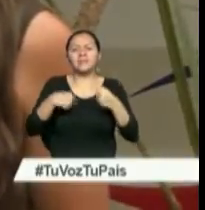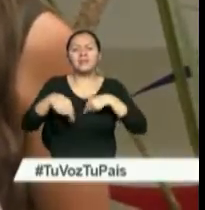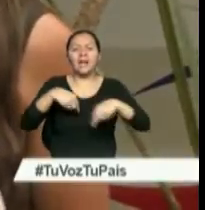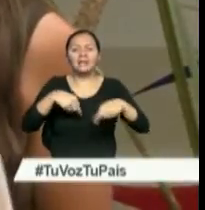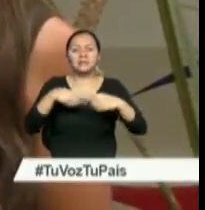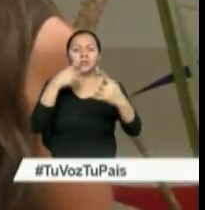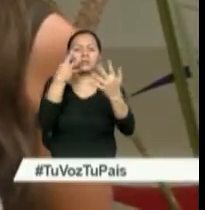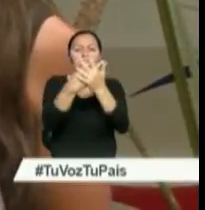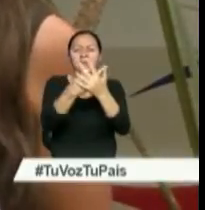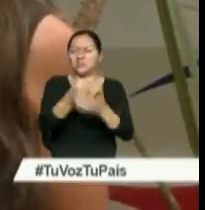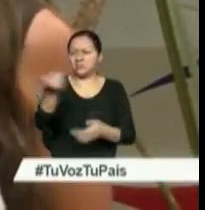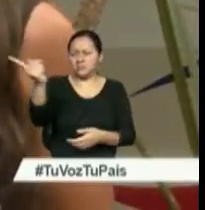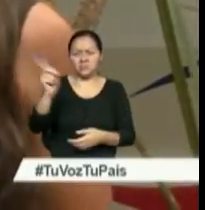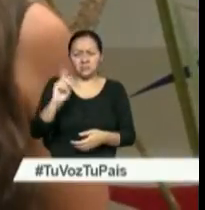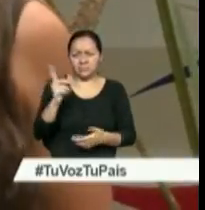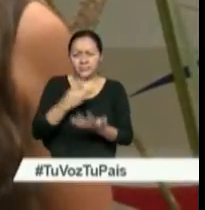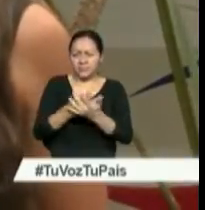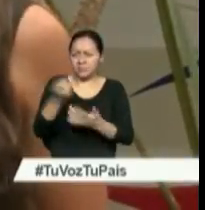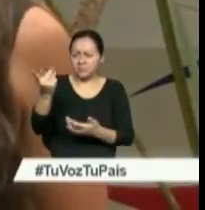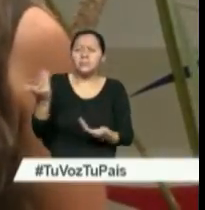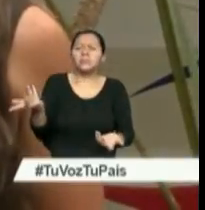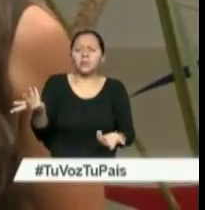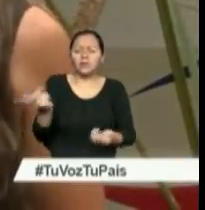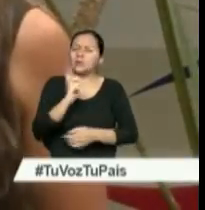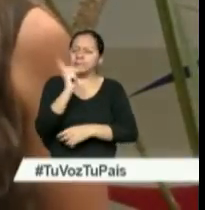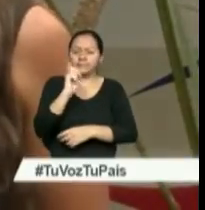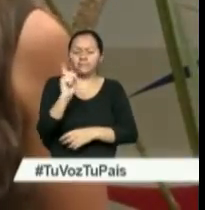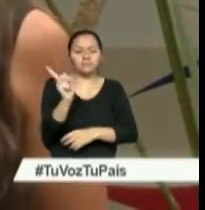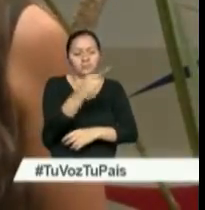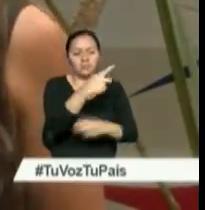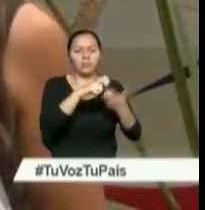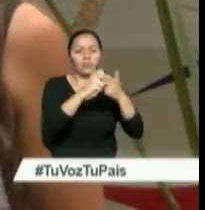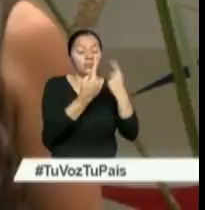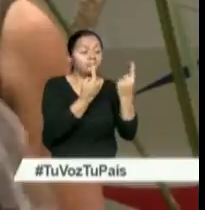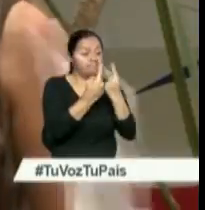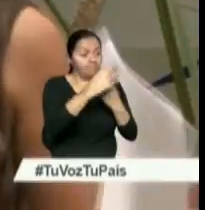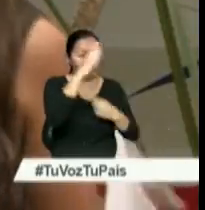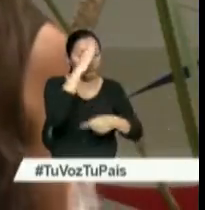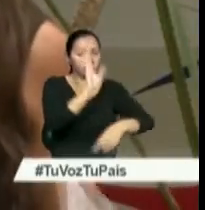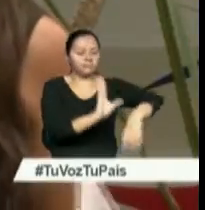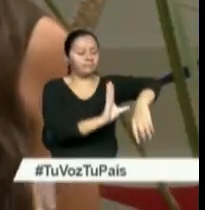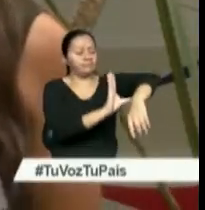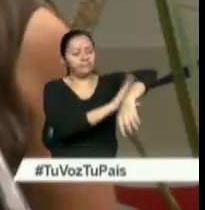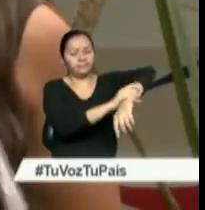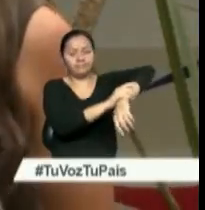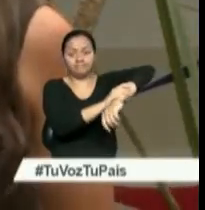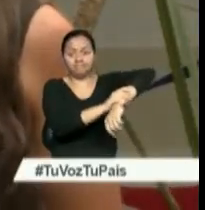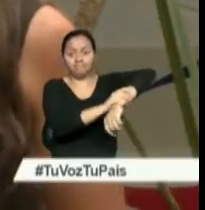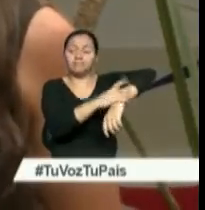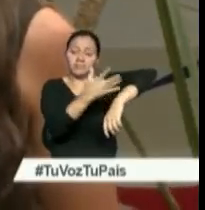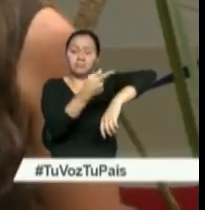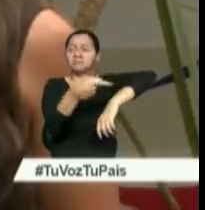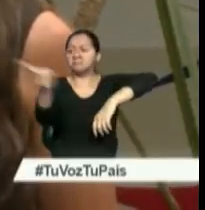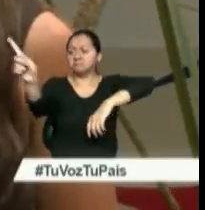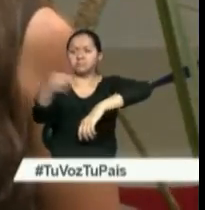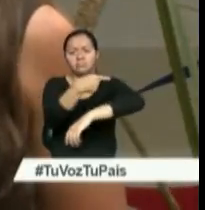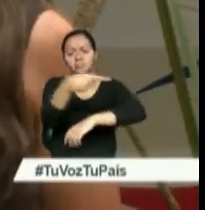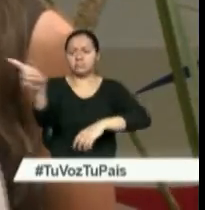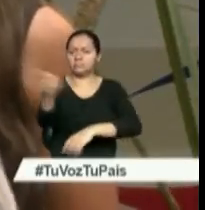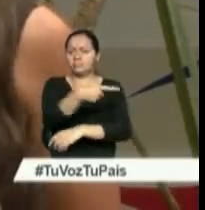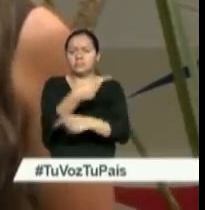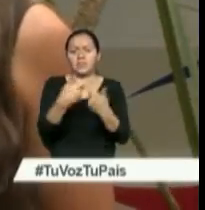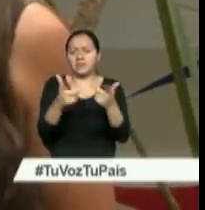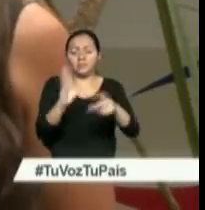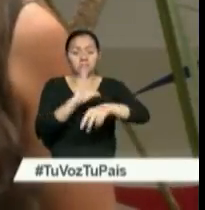necesariamente tengan que pasar su pena de privación de libertad en el centro, sino que a través del dispositivo electrónico